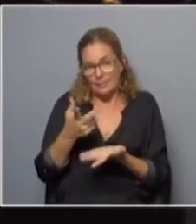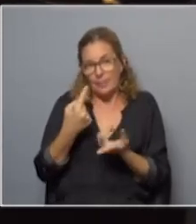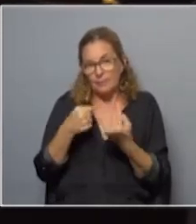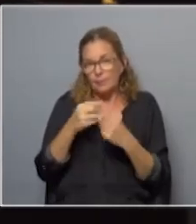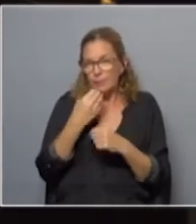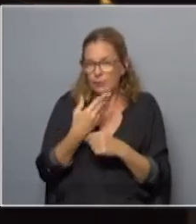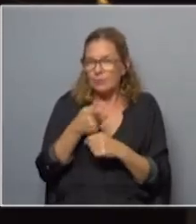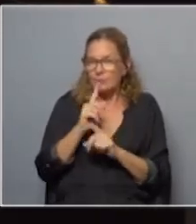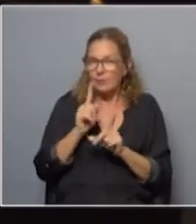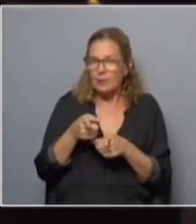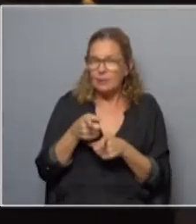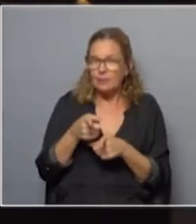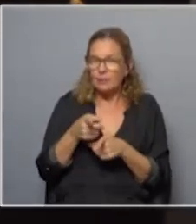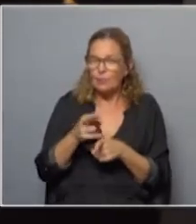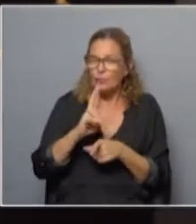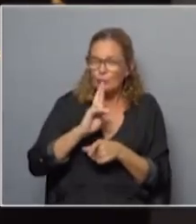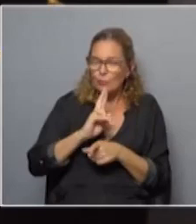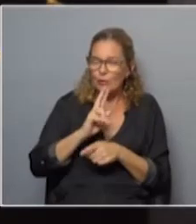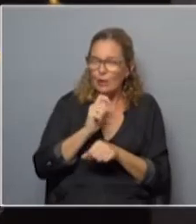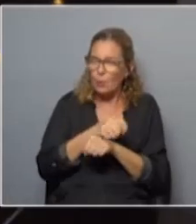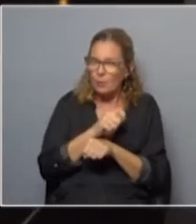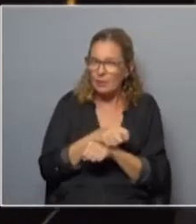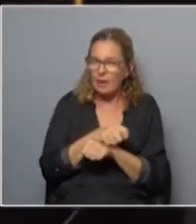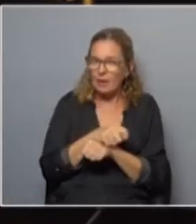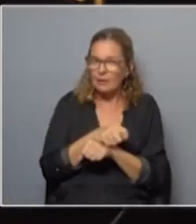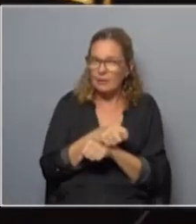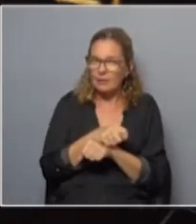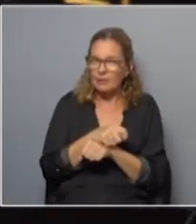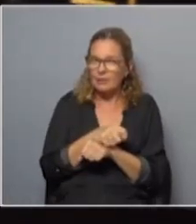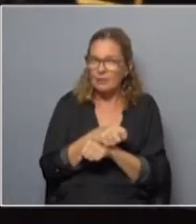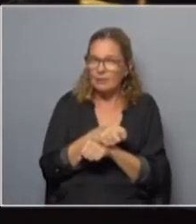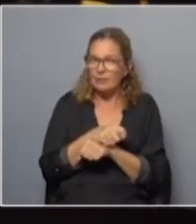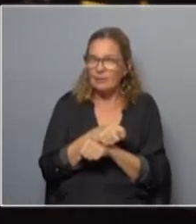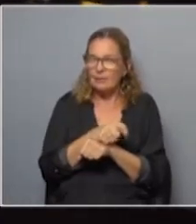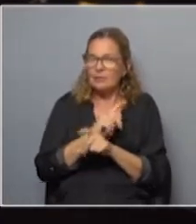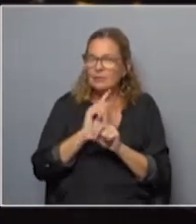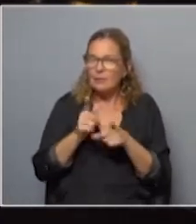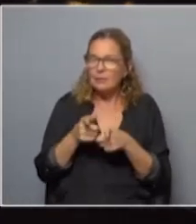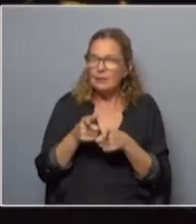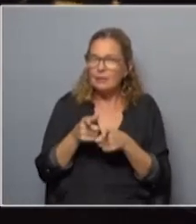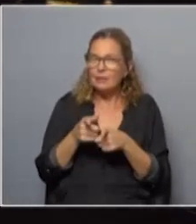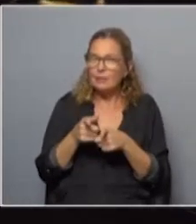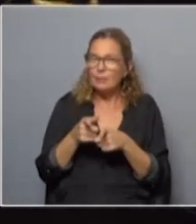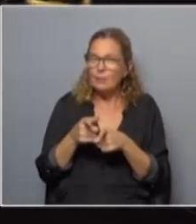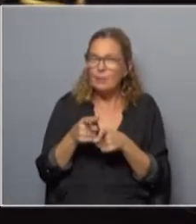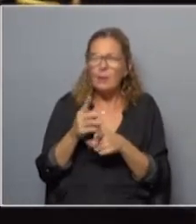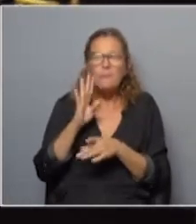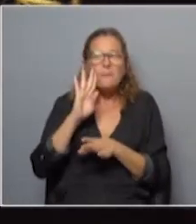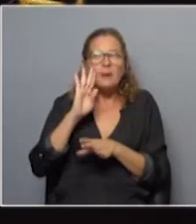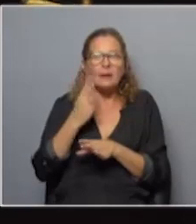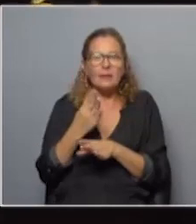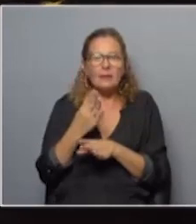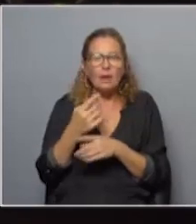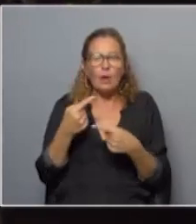bueno hemos visto también resoluciones judiciales que han determinado una presunción en contra